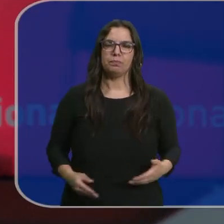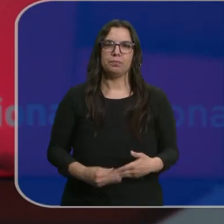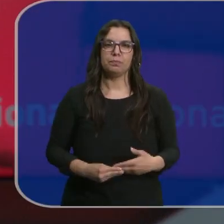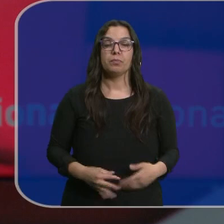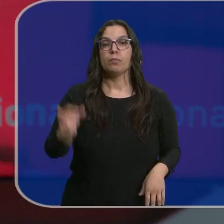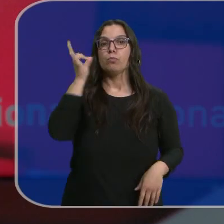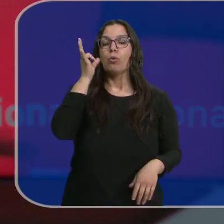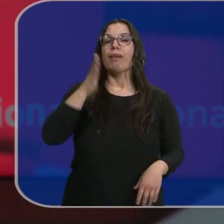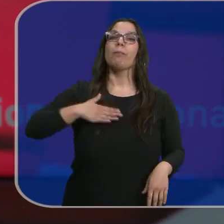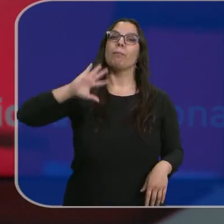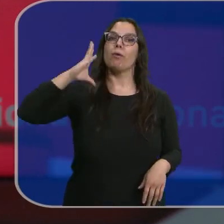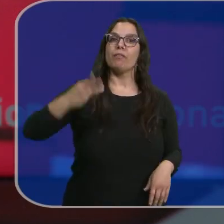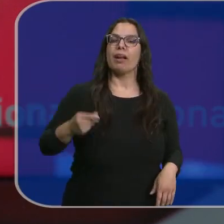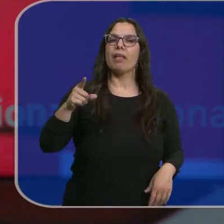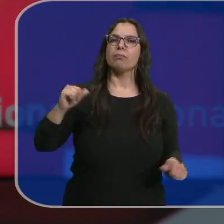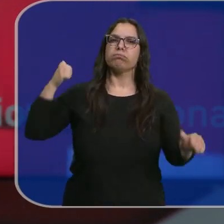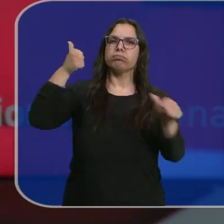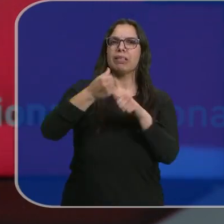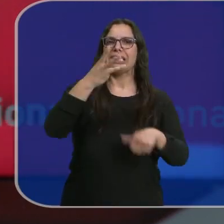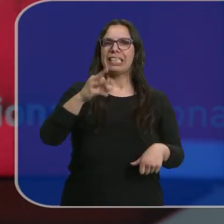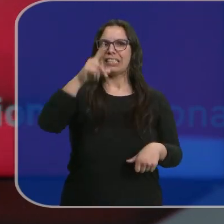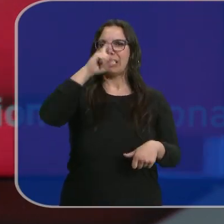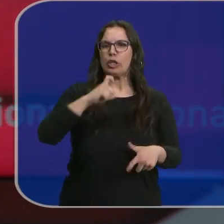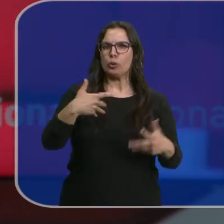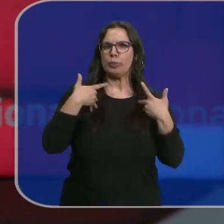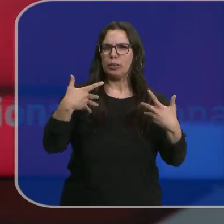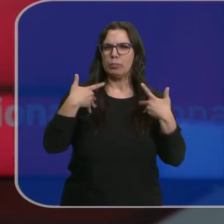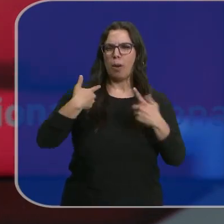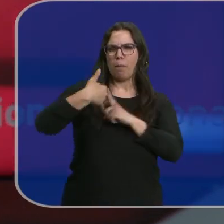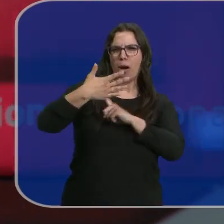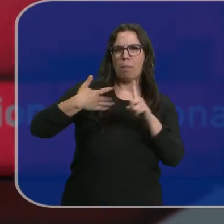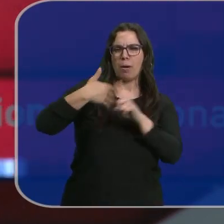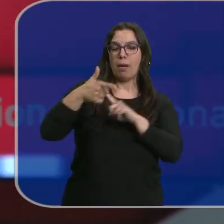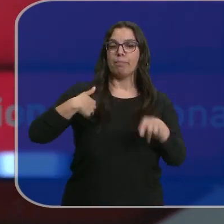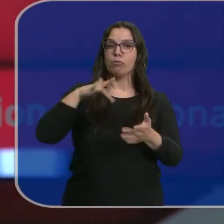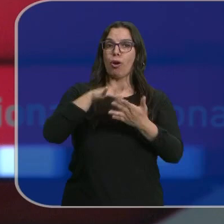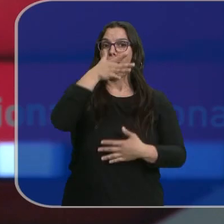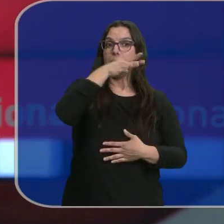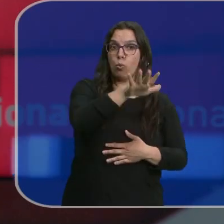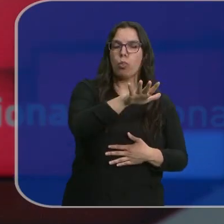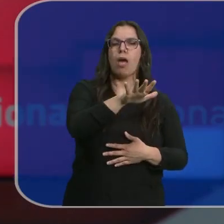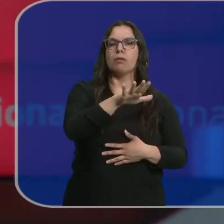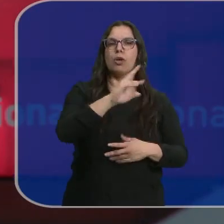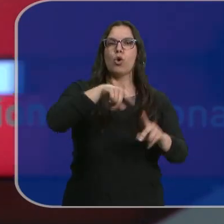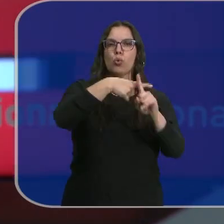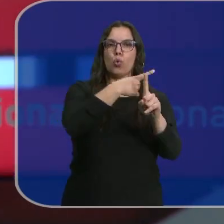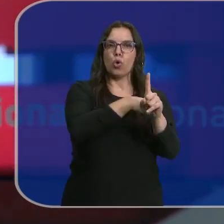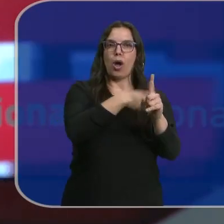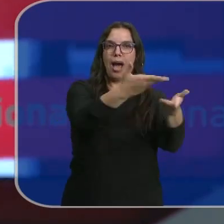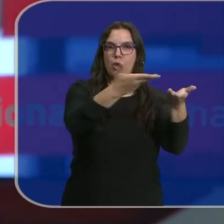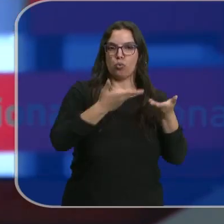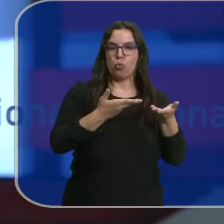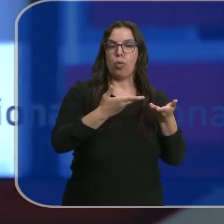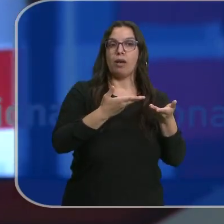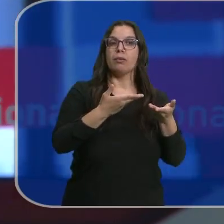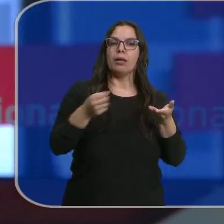una mujer de Ponferrada llevaba 30 años sufriendo malos tratos. Denunció y recibió ayuda por parte de la Cruz Roja que le